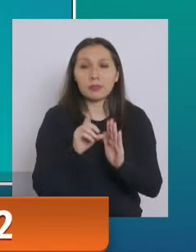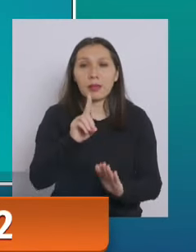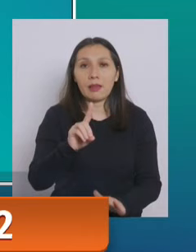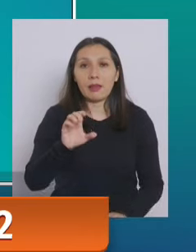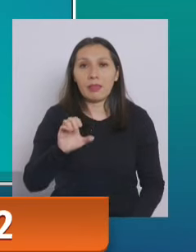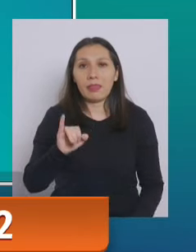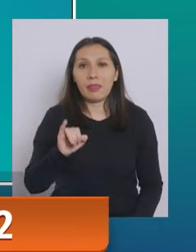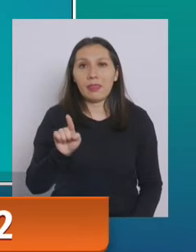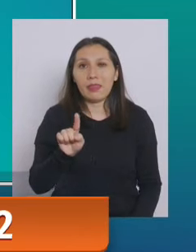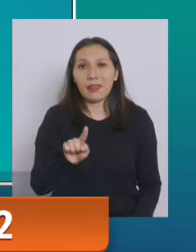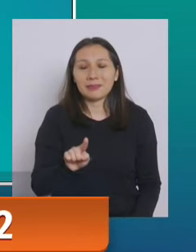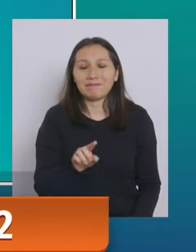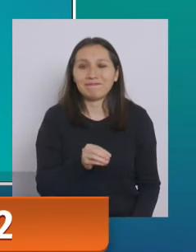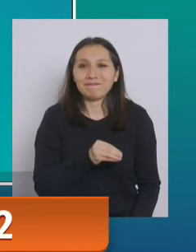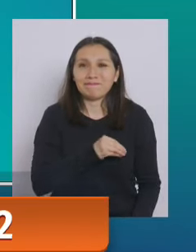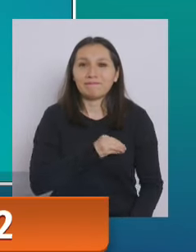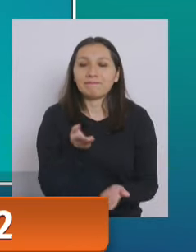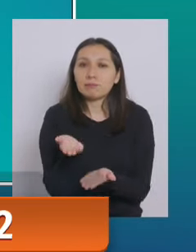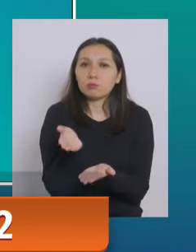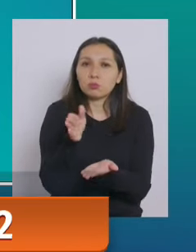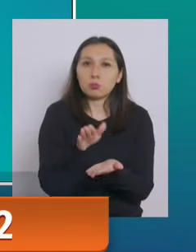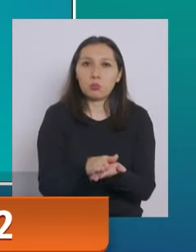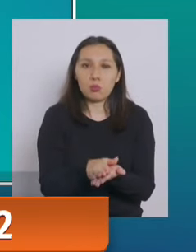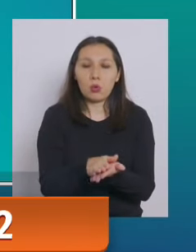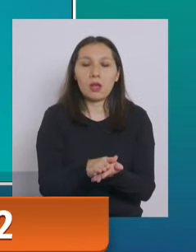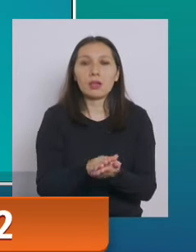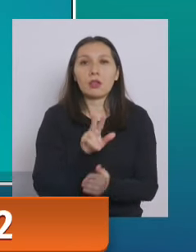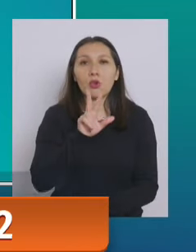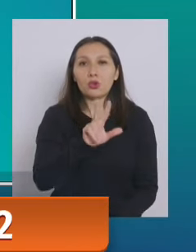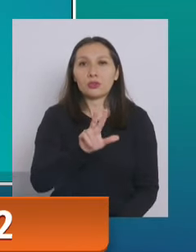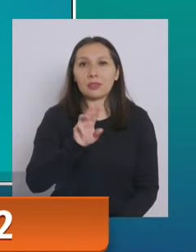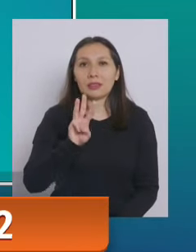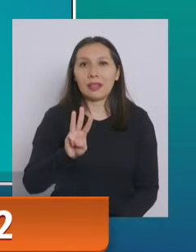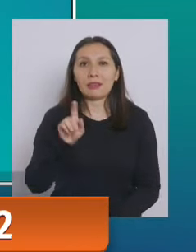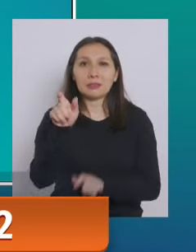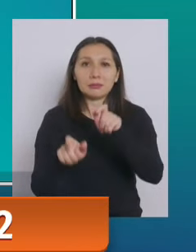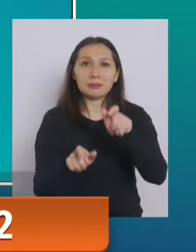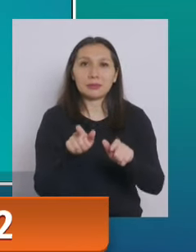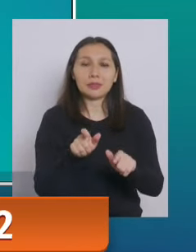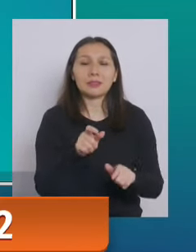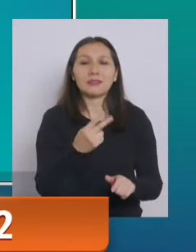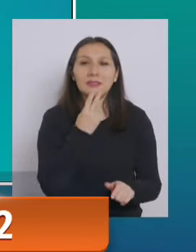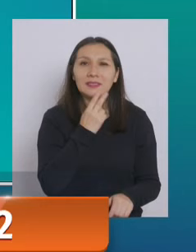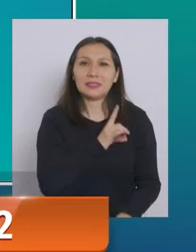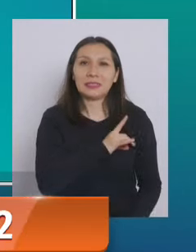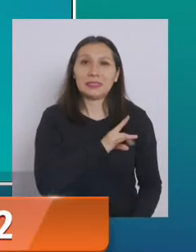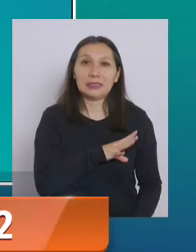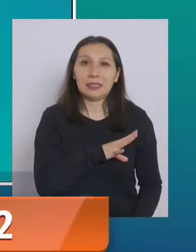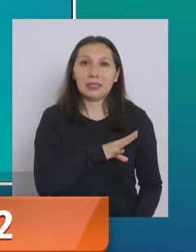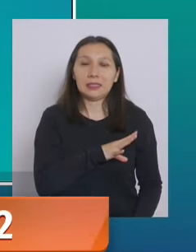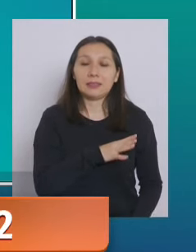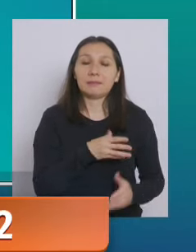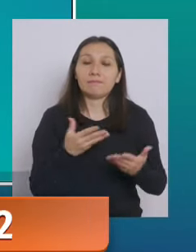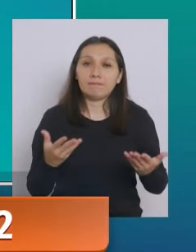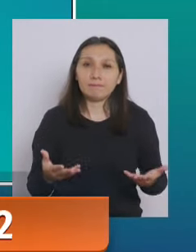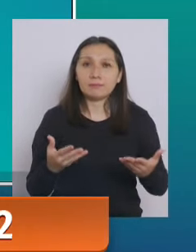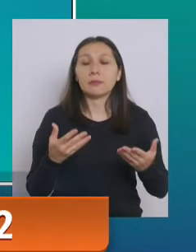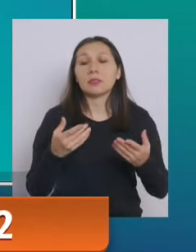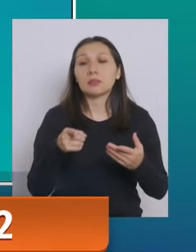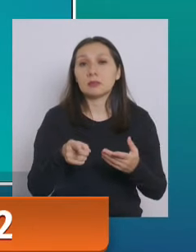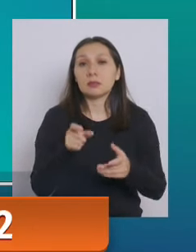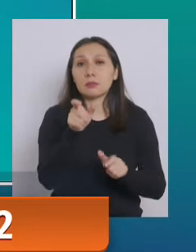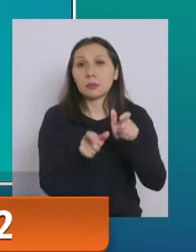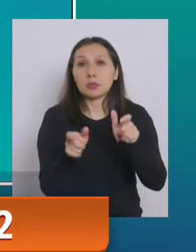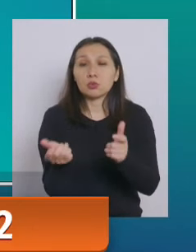debemos lamentar el fallecimiento de ochenta y tres compatriotas con lo cual las cifras